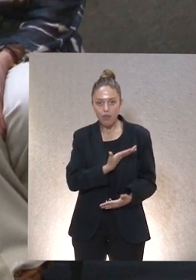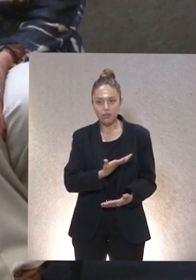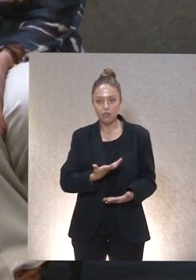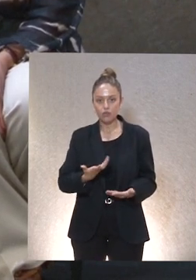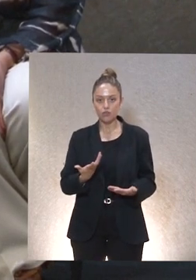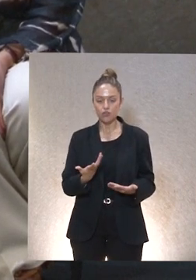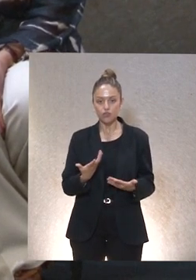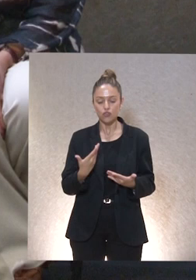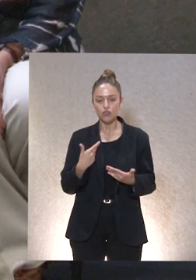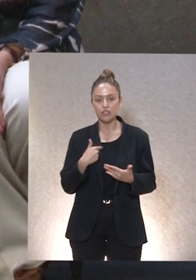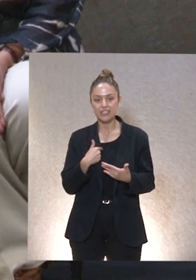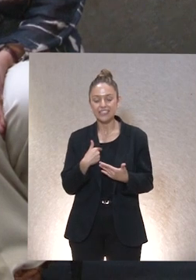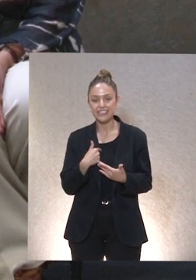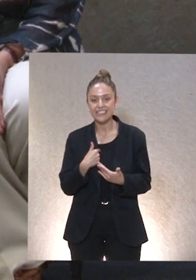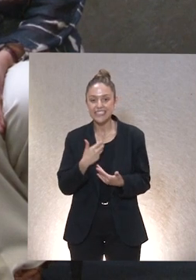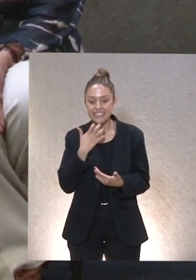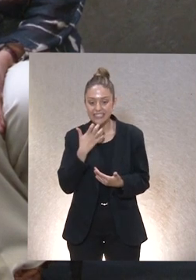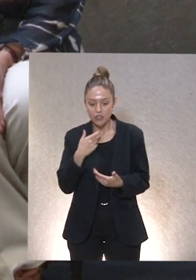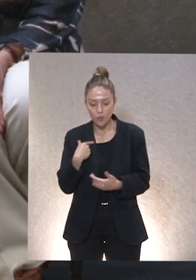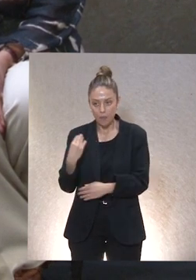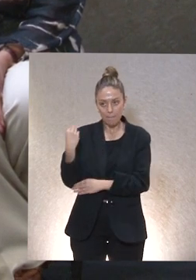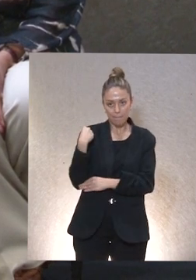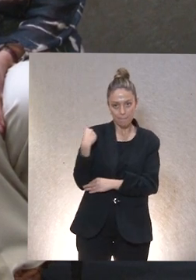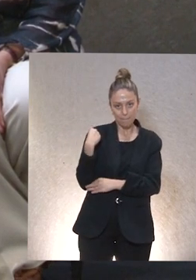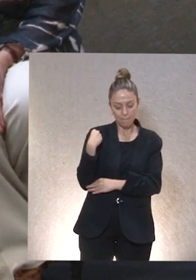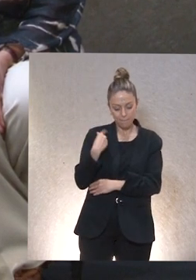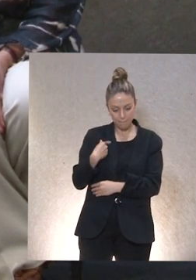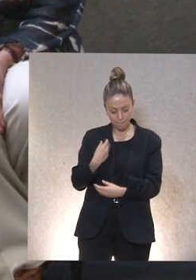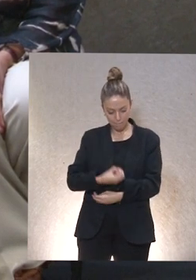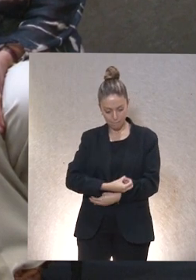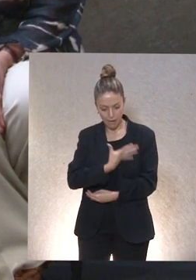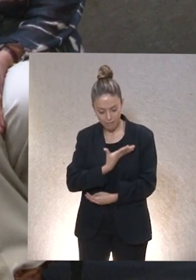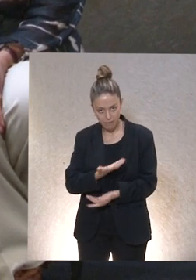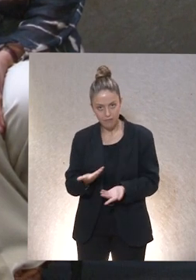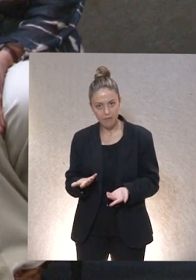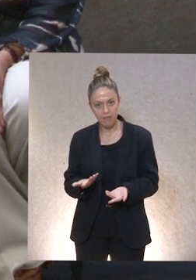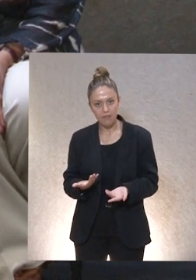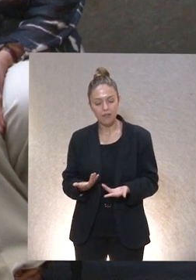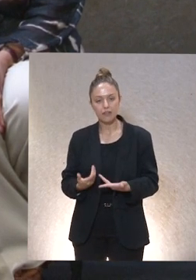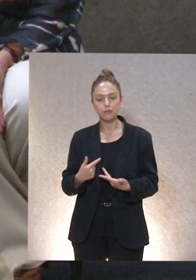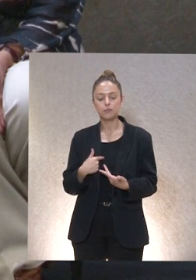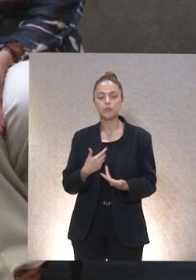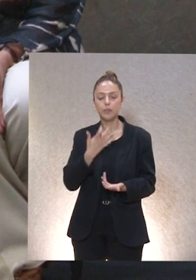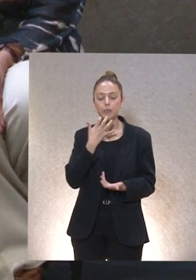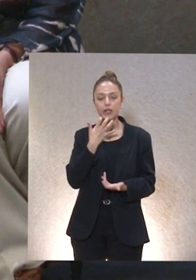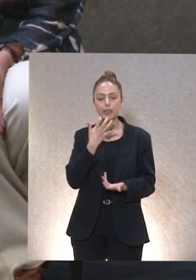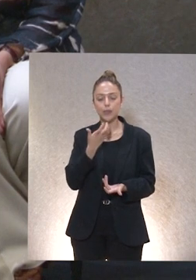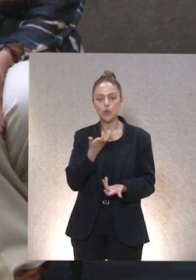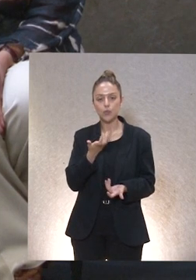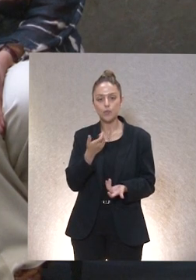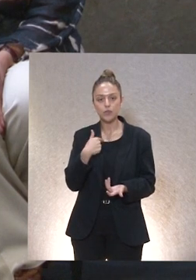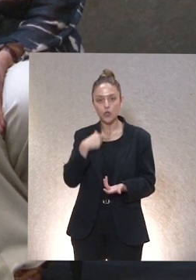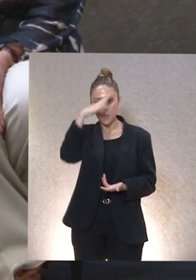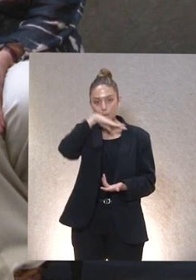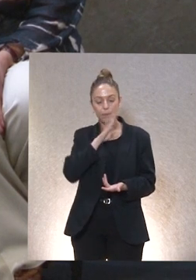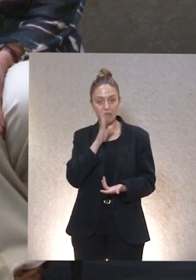llamado. La vocación es cuando yo me siento llamado a algo. Entonces, en el fondo, la idea sería decir, pues, por ejemplo, si yo quiero ser